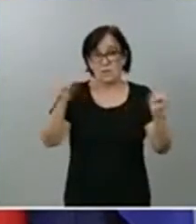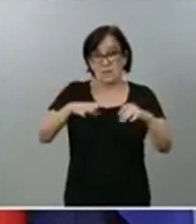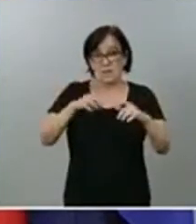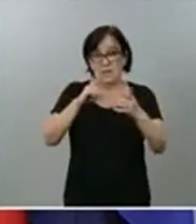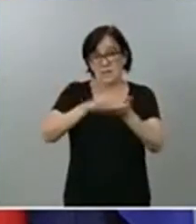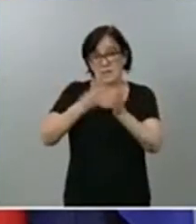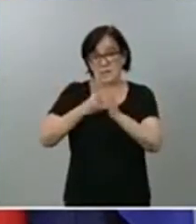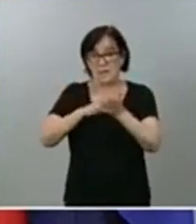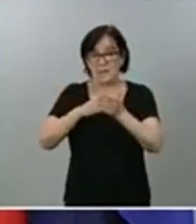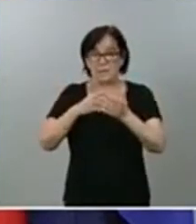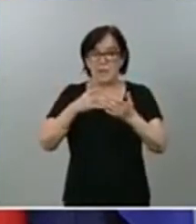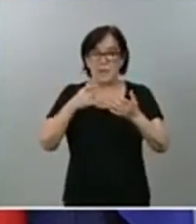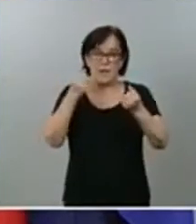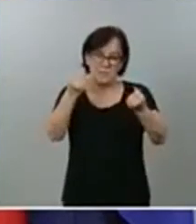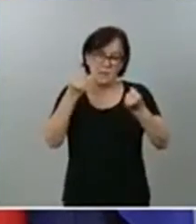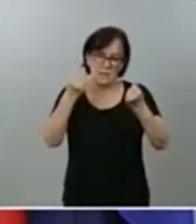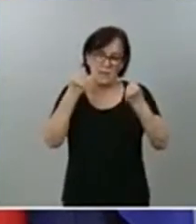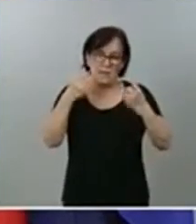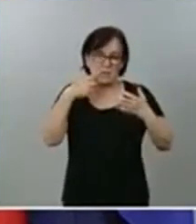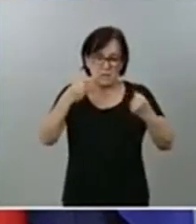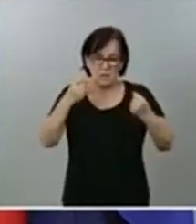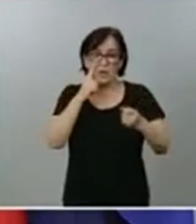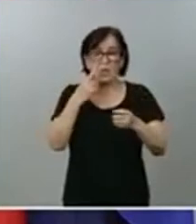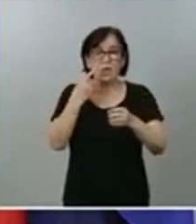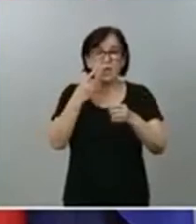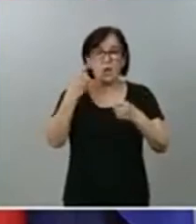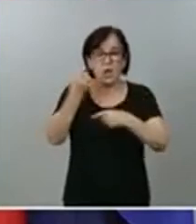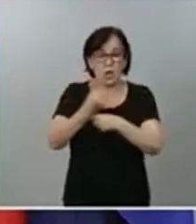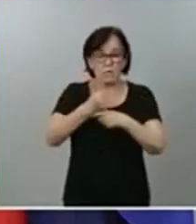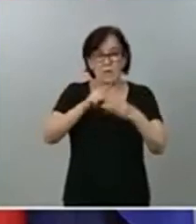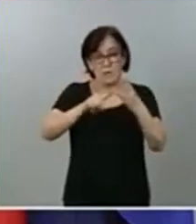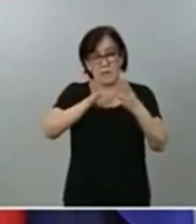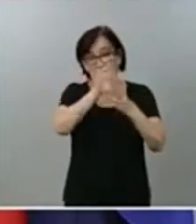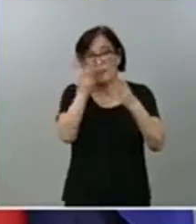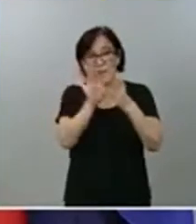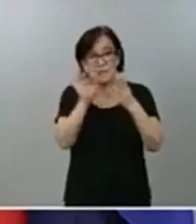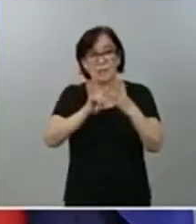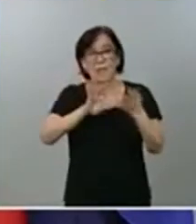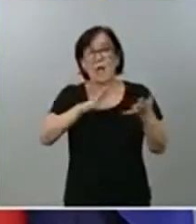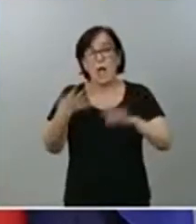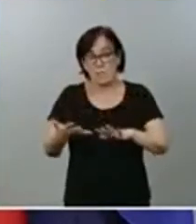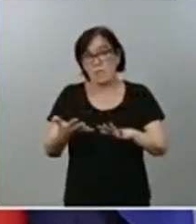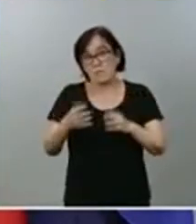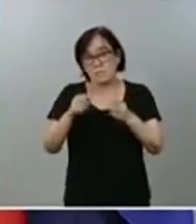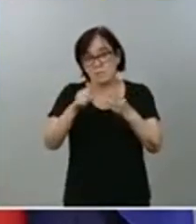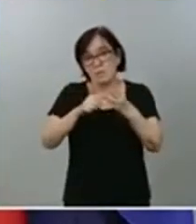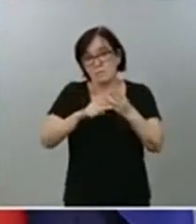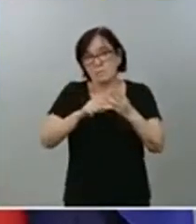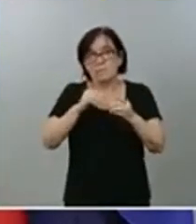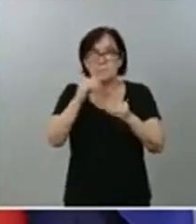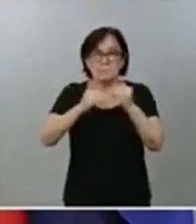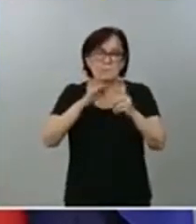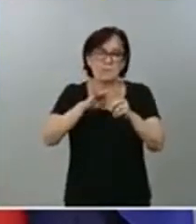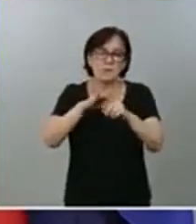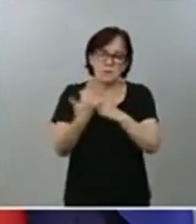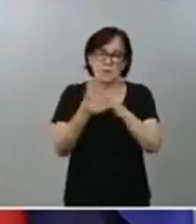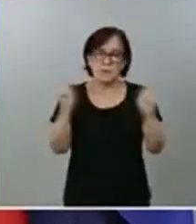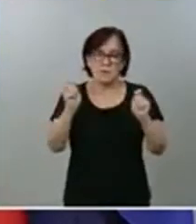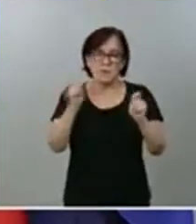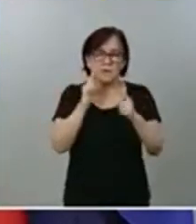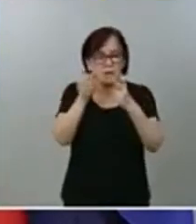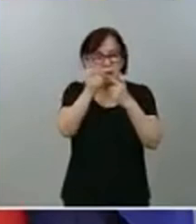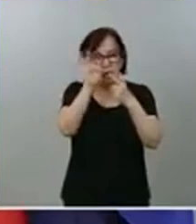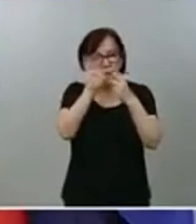territorios que estén afectados por las mismas y en tercer escalón en la aplicación del estado de alarma. Hay instrumentos disponibles en la legislación